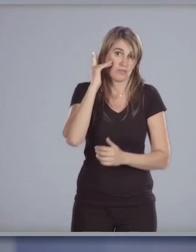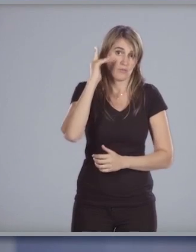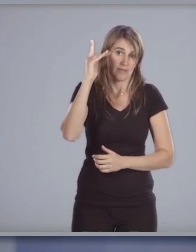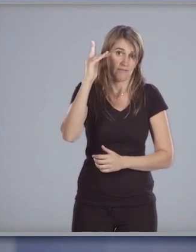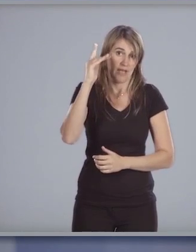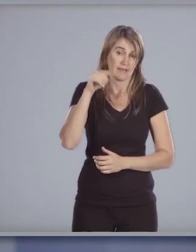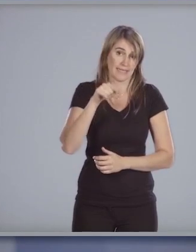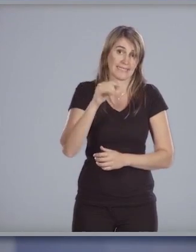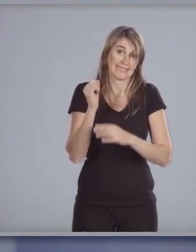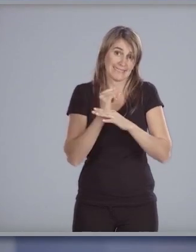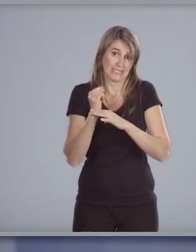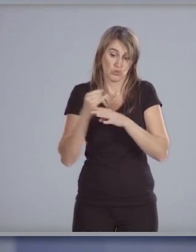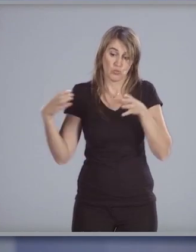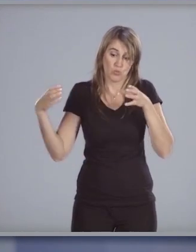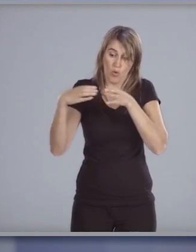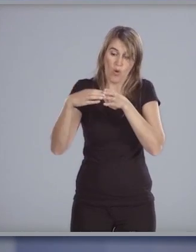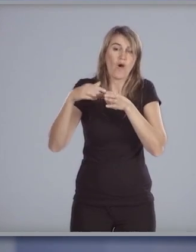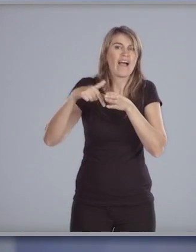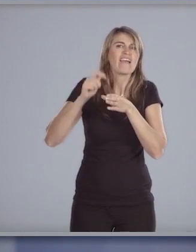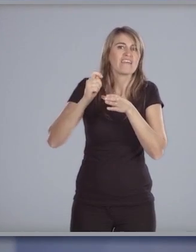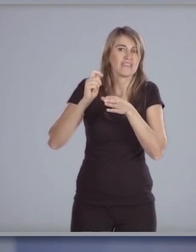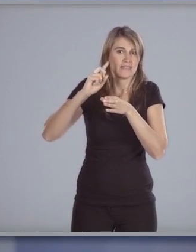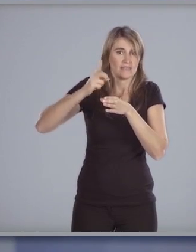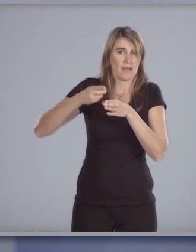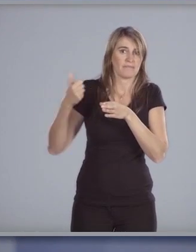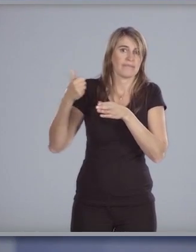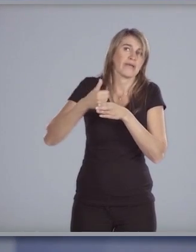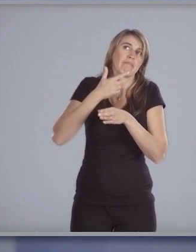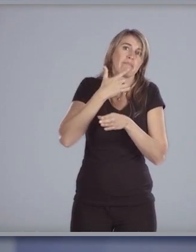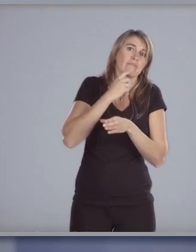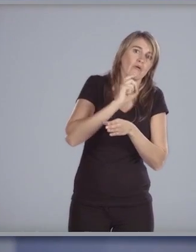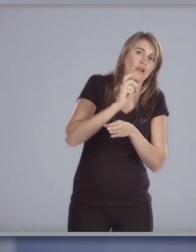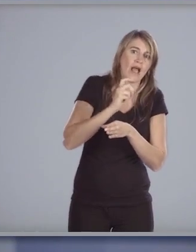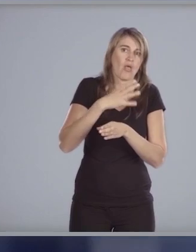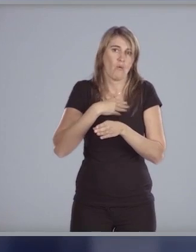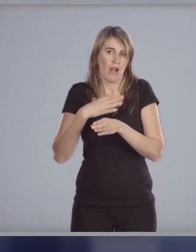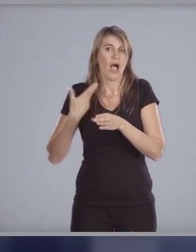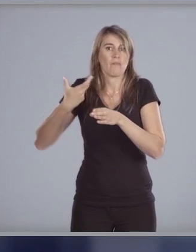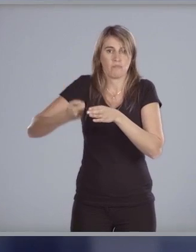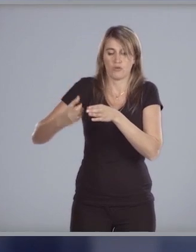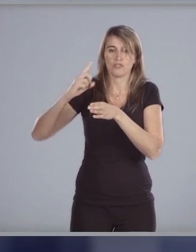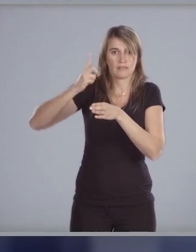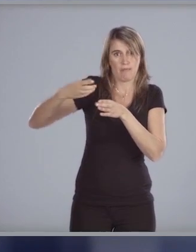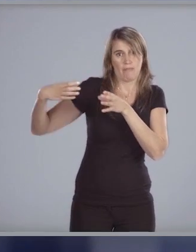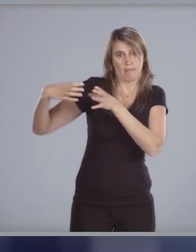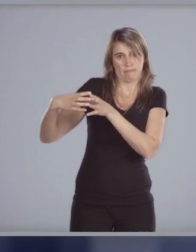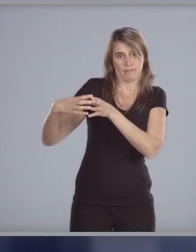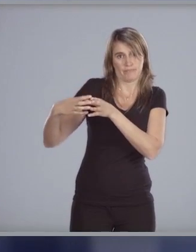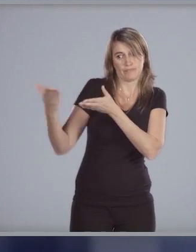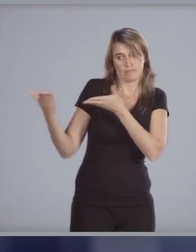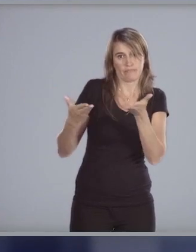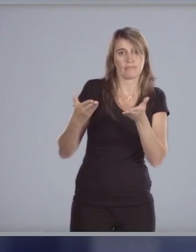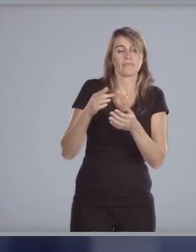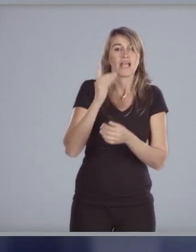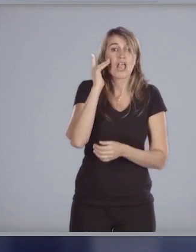donde también estará representada la oposición sabemos lo que la